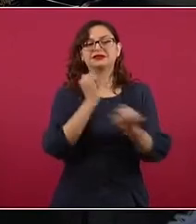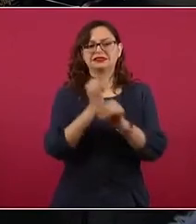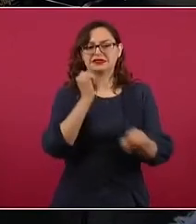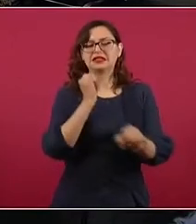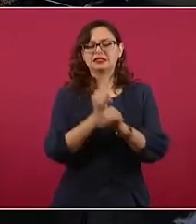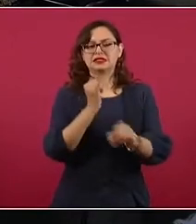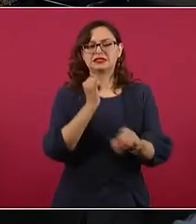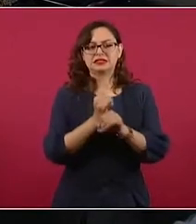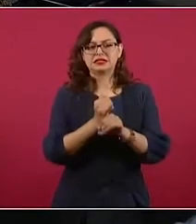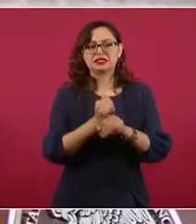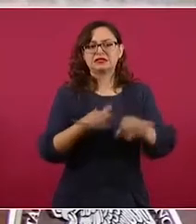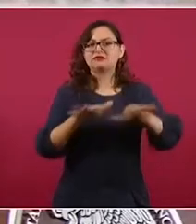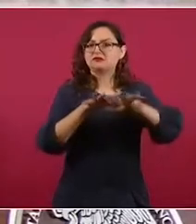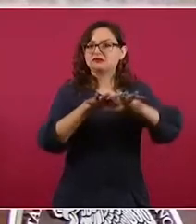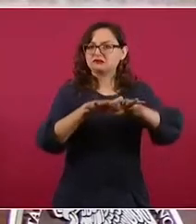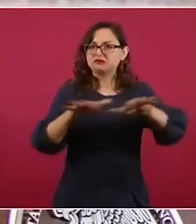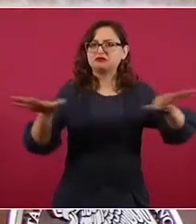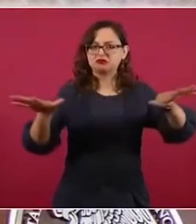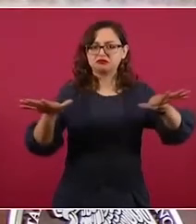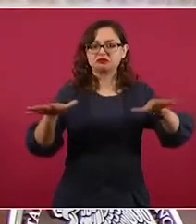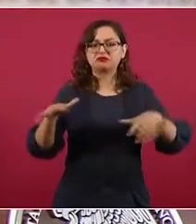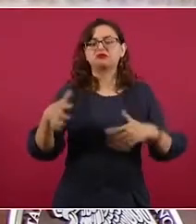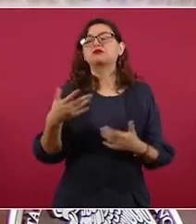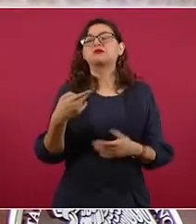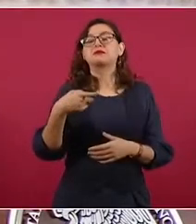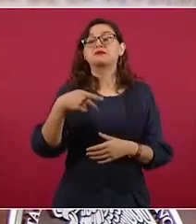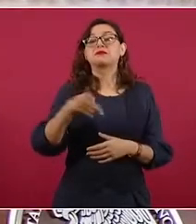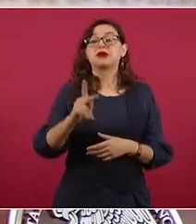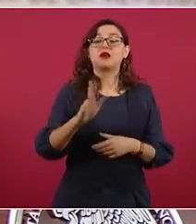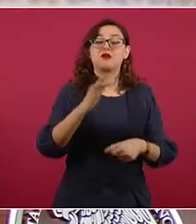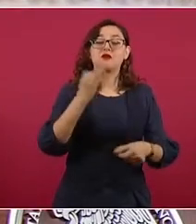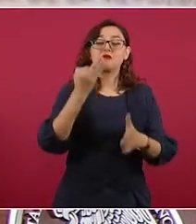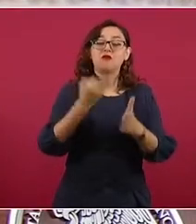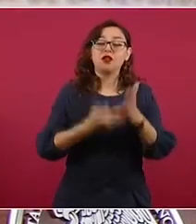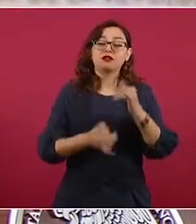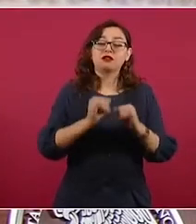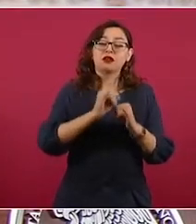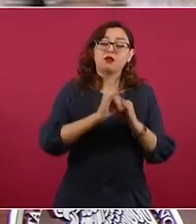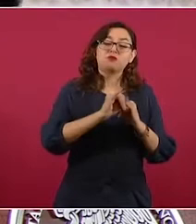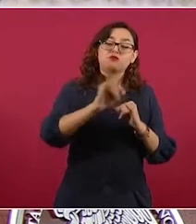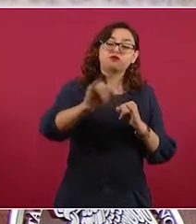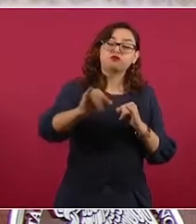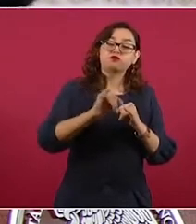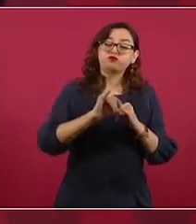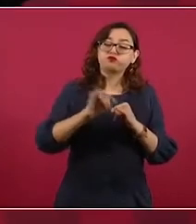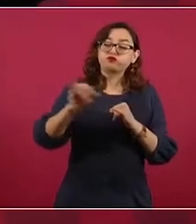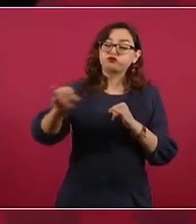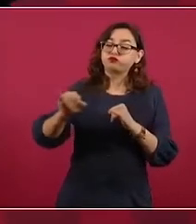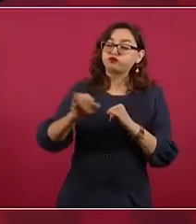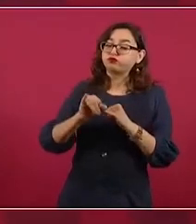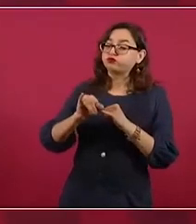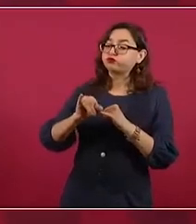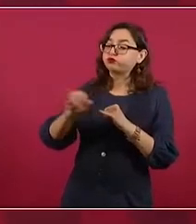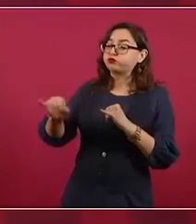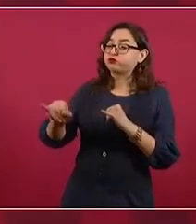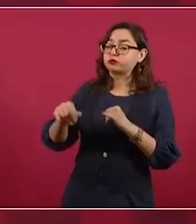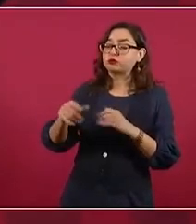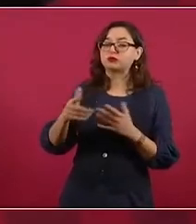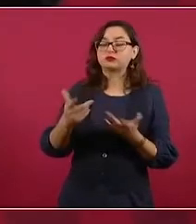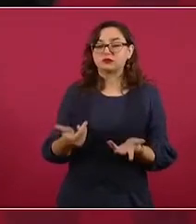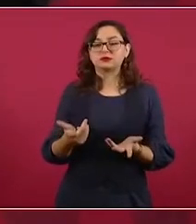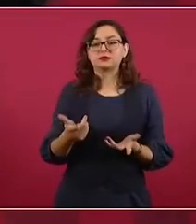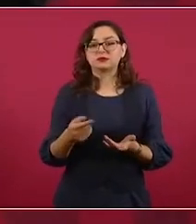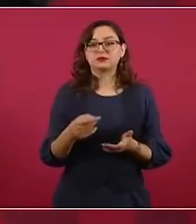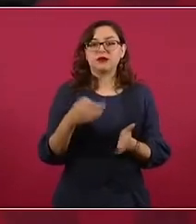no la última milla, pero es un